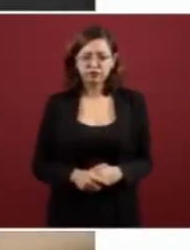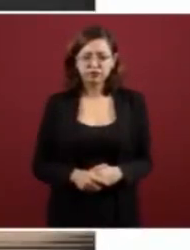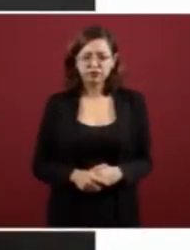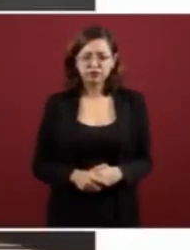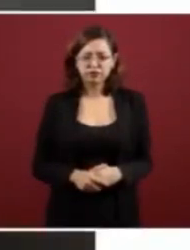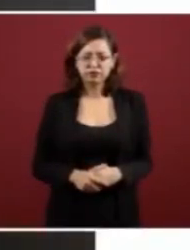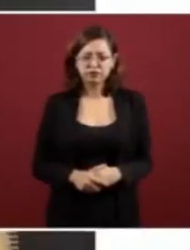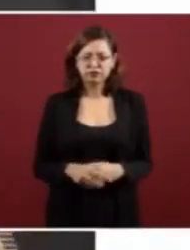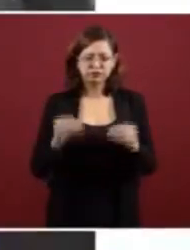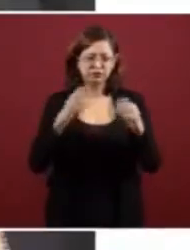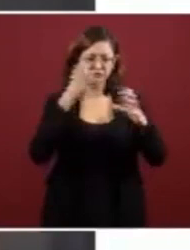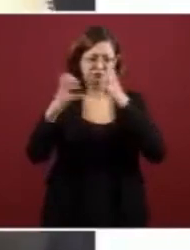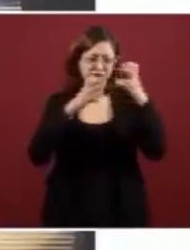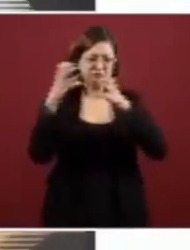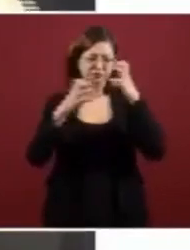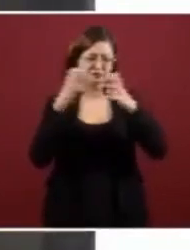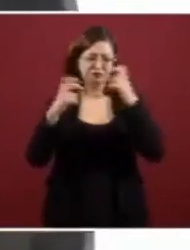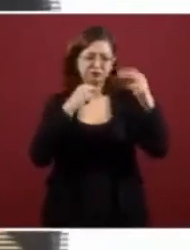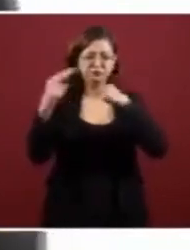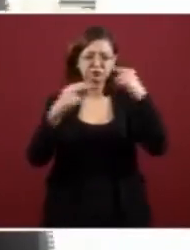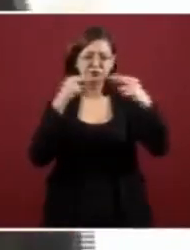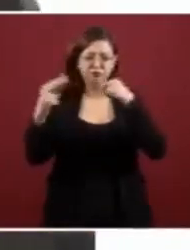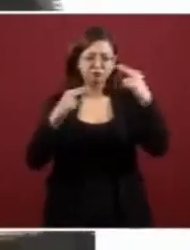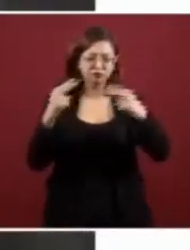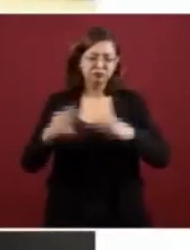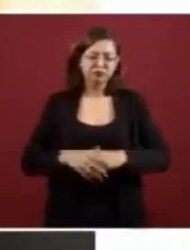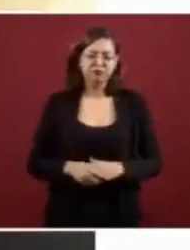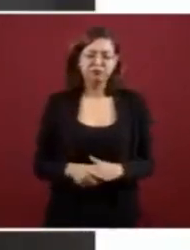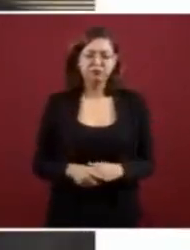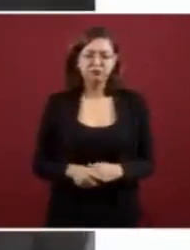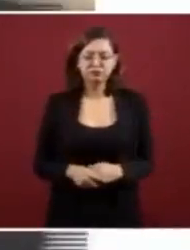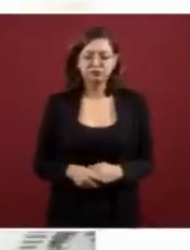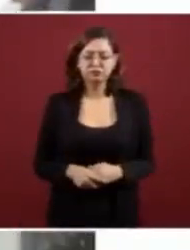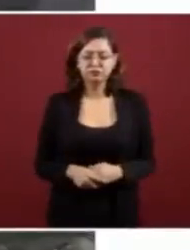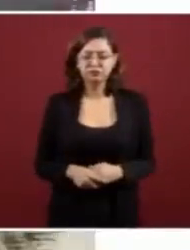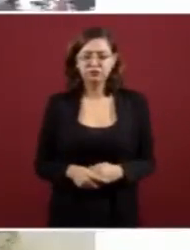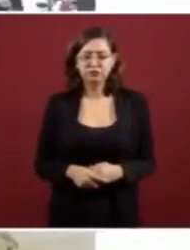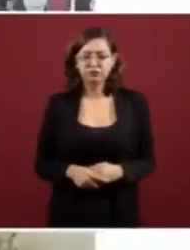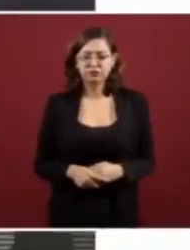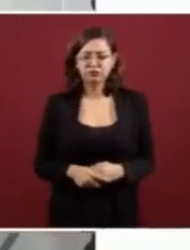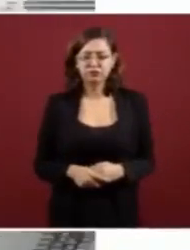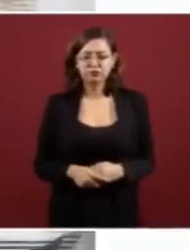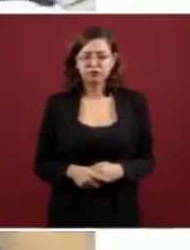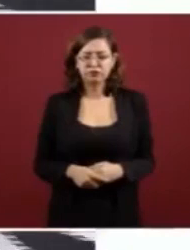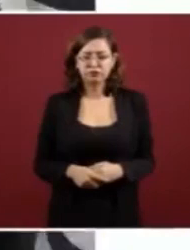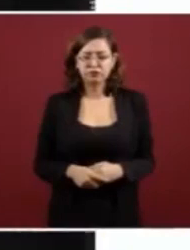muéstranme las manos muéstranme las manos ven hermano enseña tus manos hermano tranquilo señora